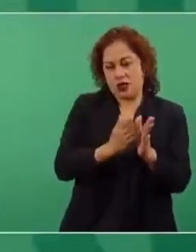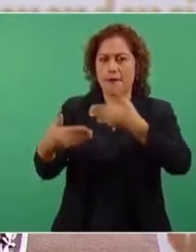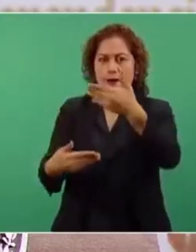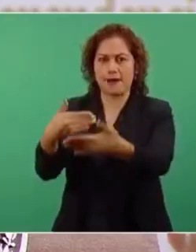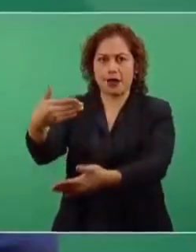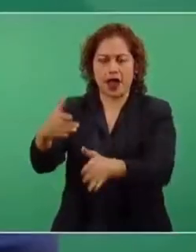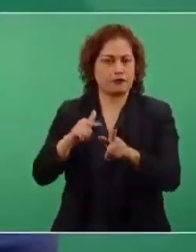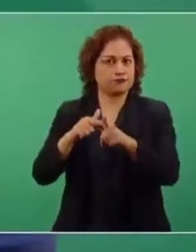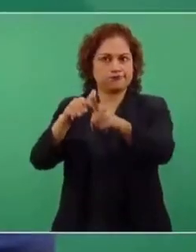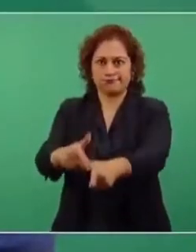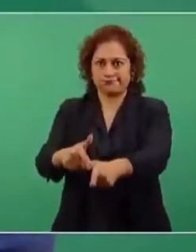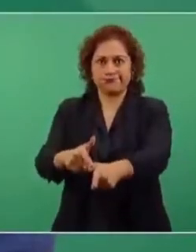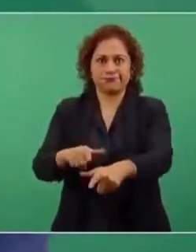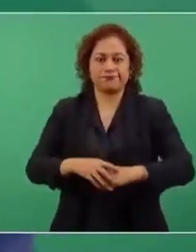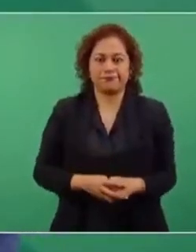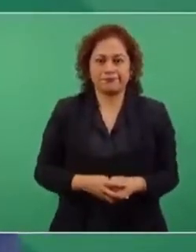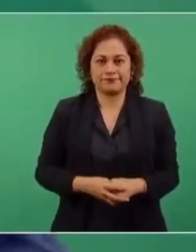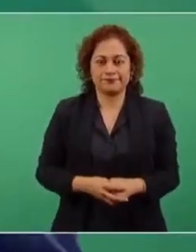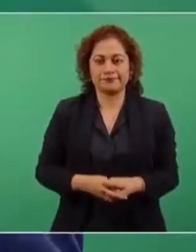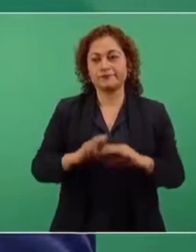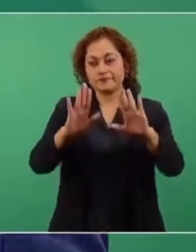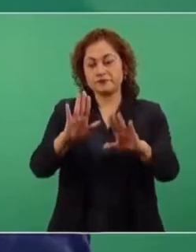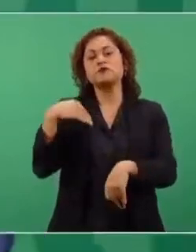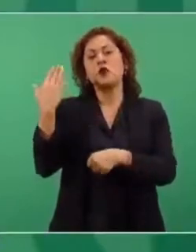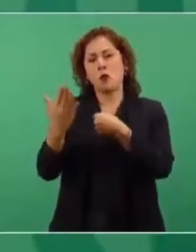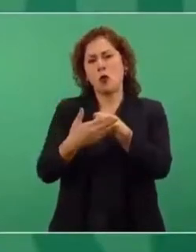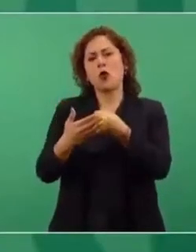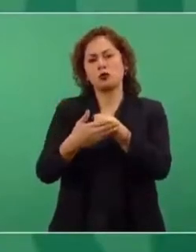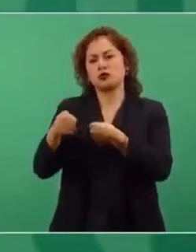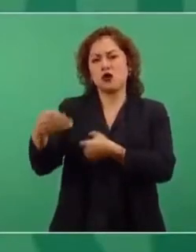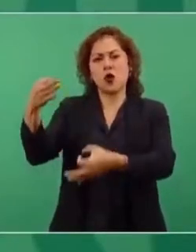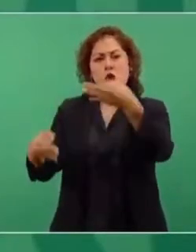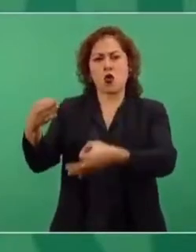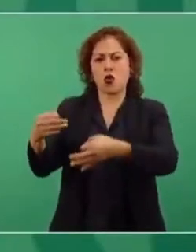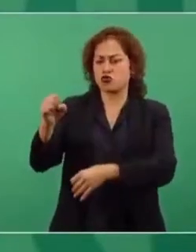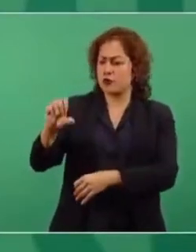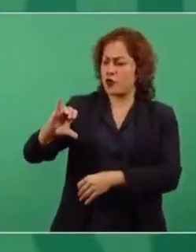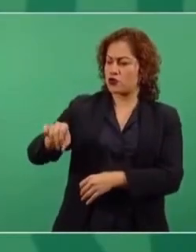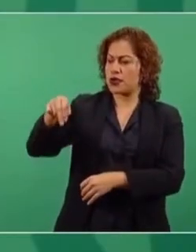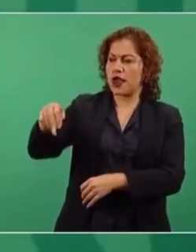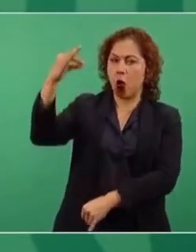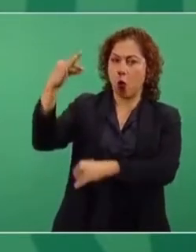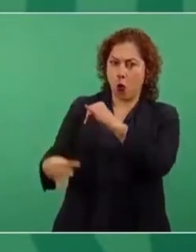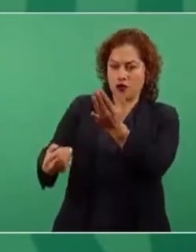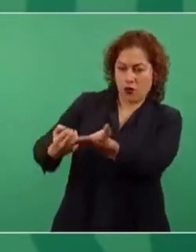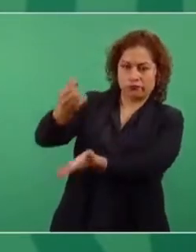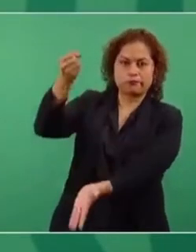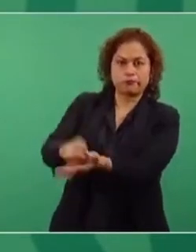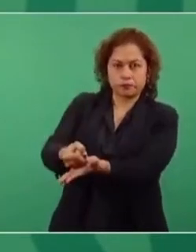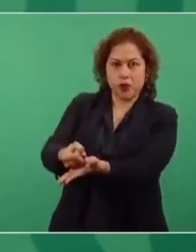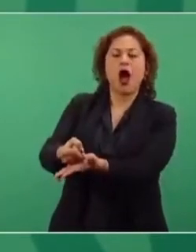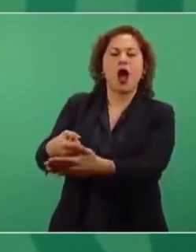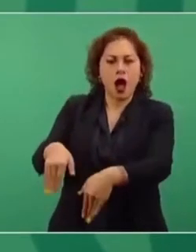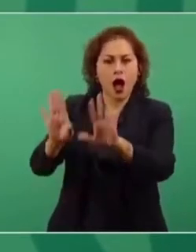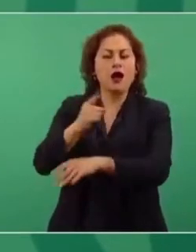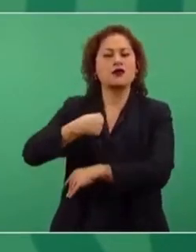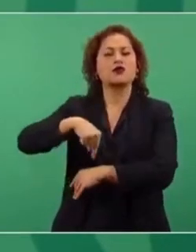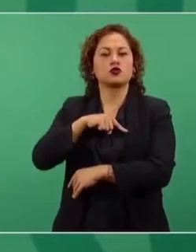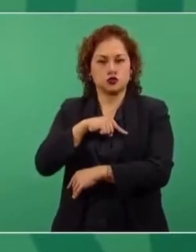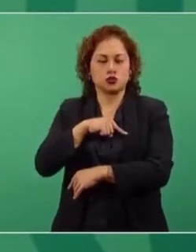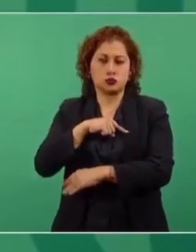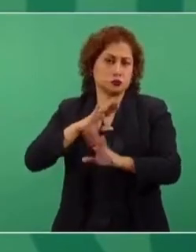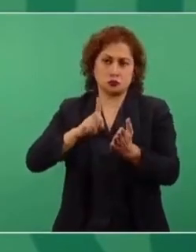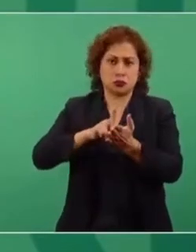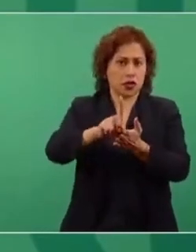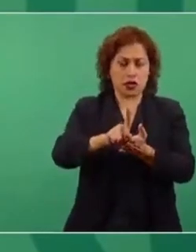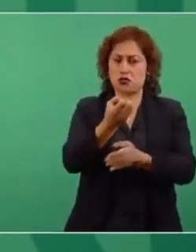no concluye. Entonces, cuando ya la Corte, que es última instancia, resuelva, pues nosotros vamos también en uso de